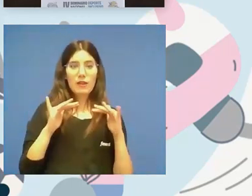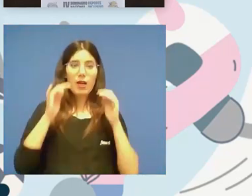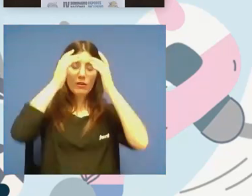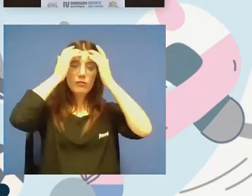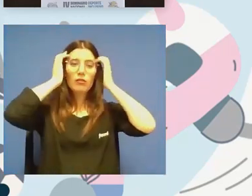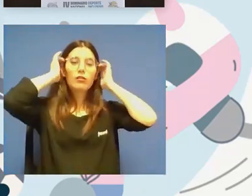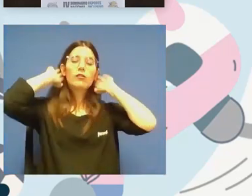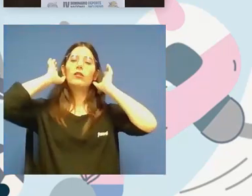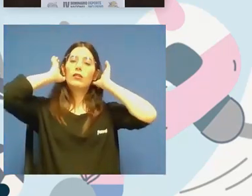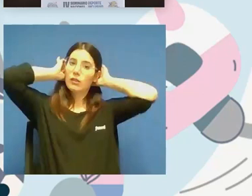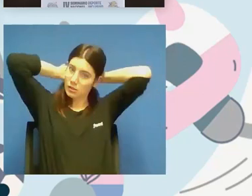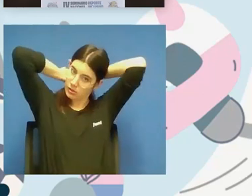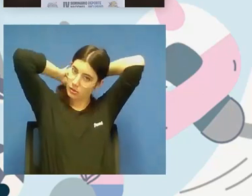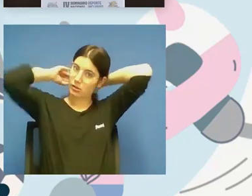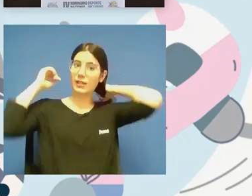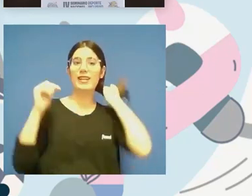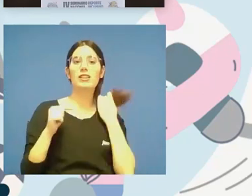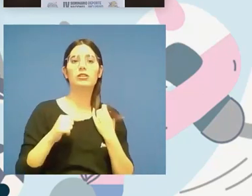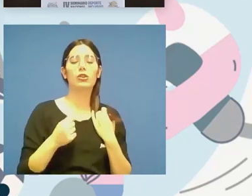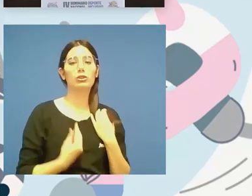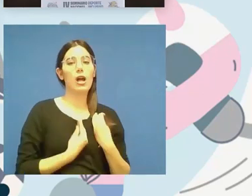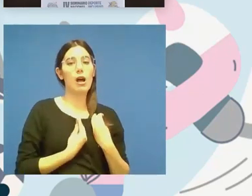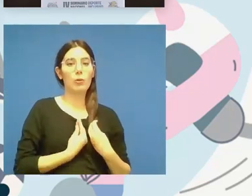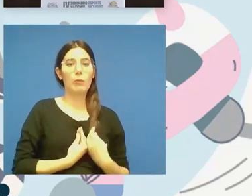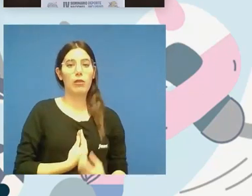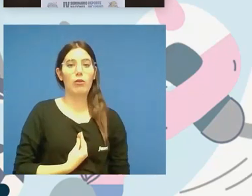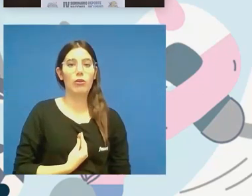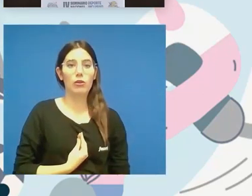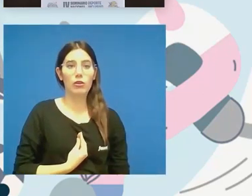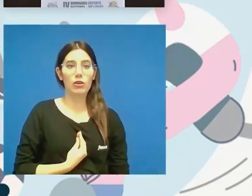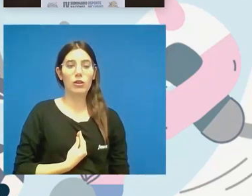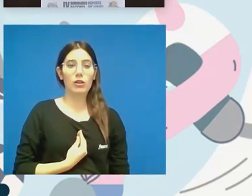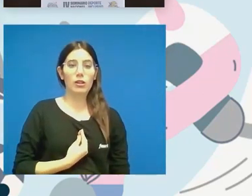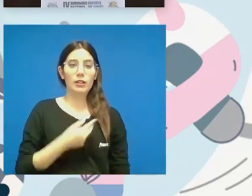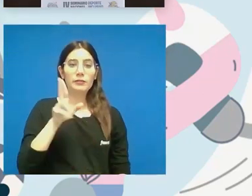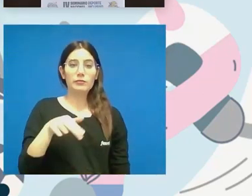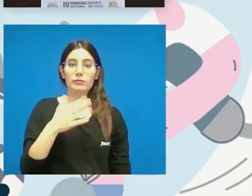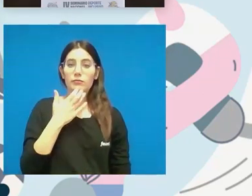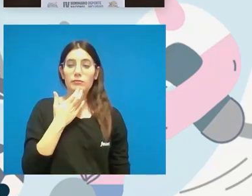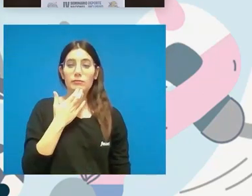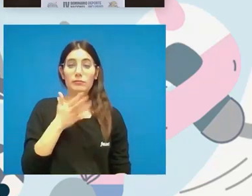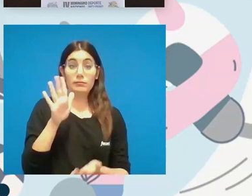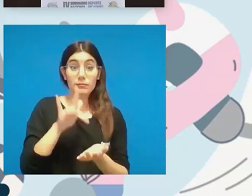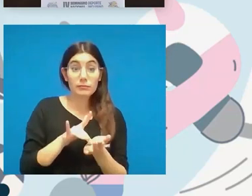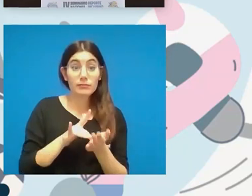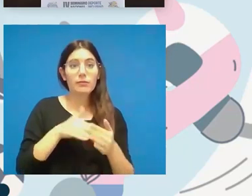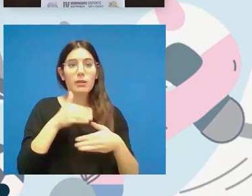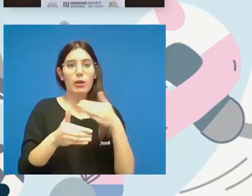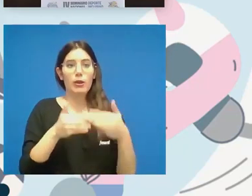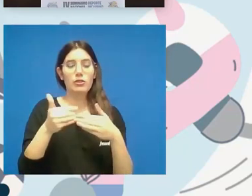pues es una preocupación también que a nivel de cuando llegue el proceso de inclusión